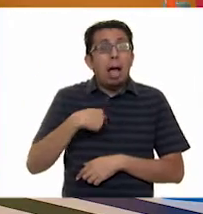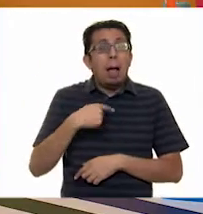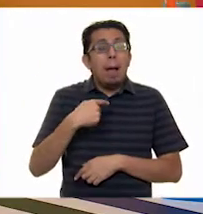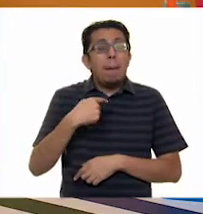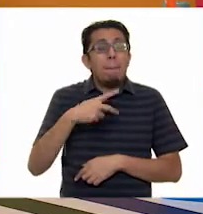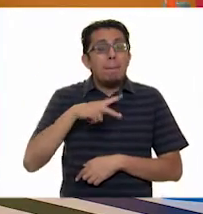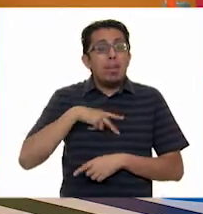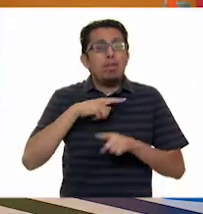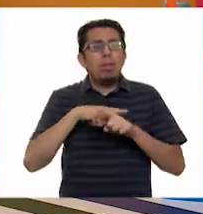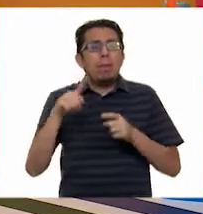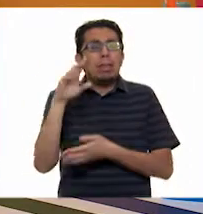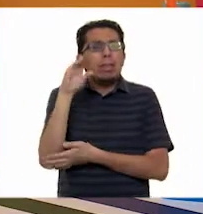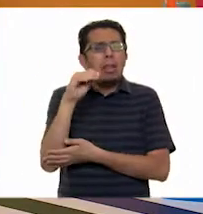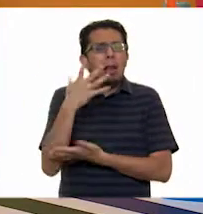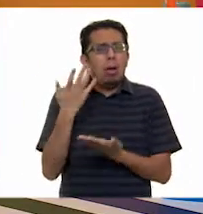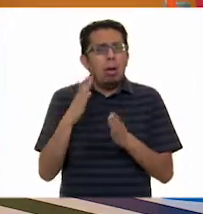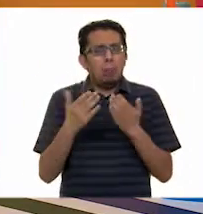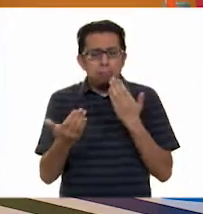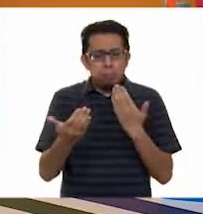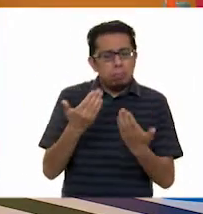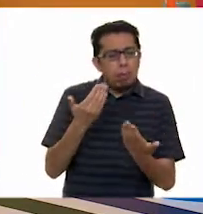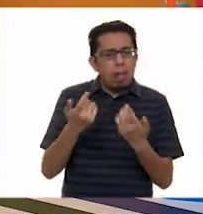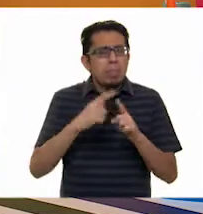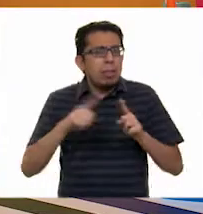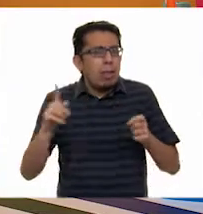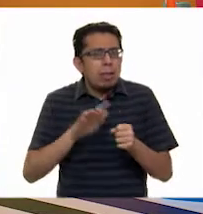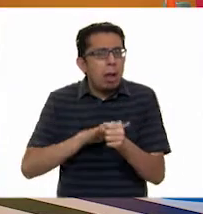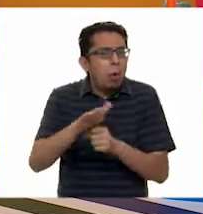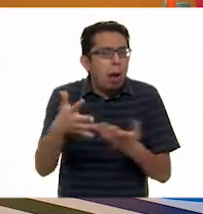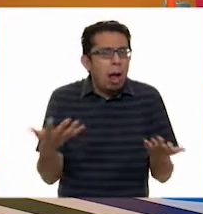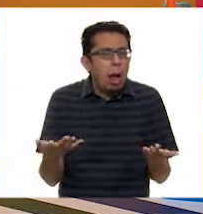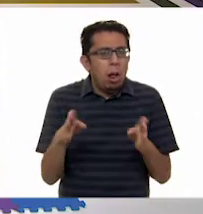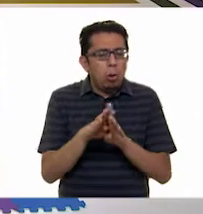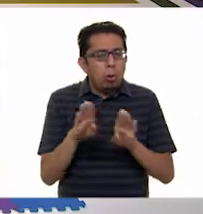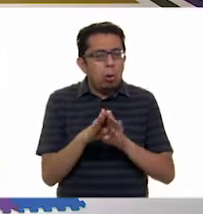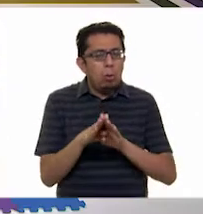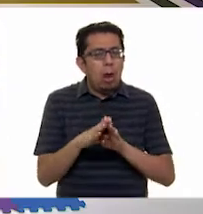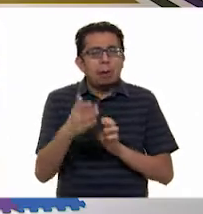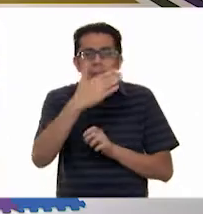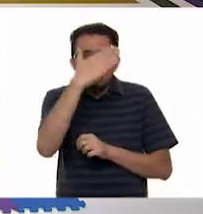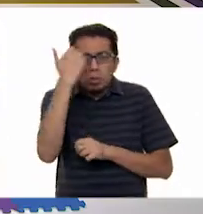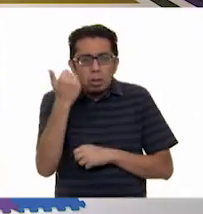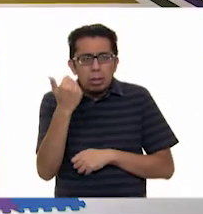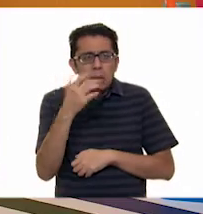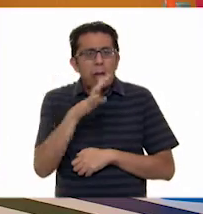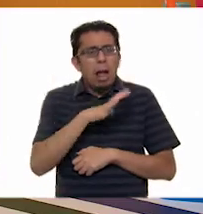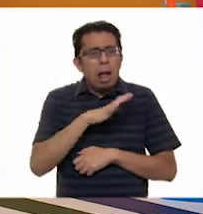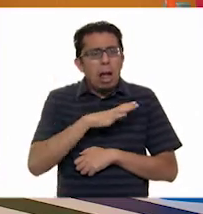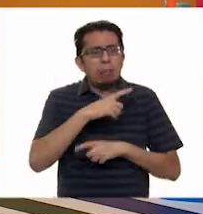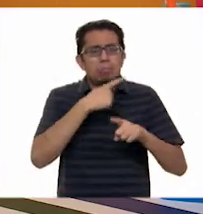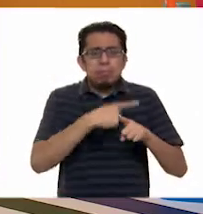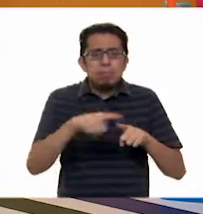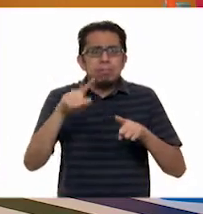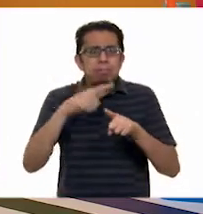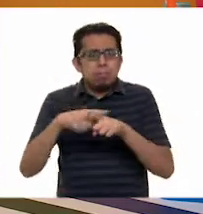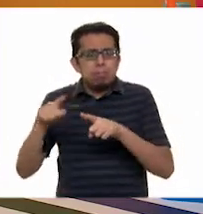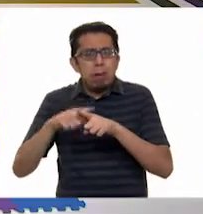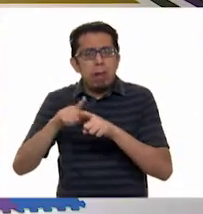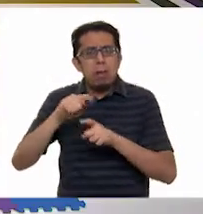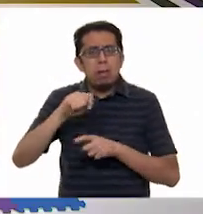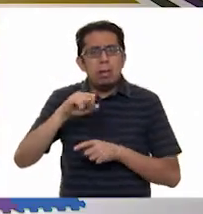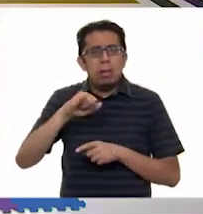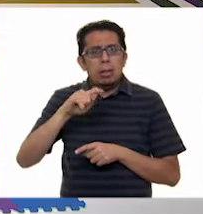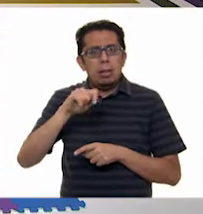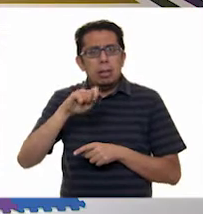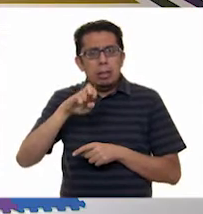títere. ¿Pero cuál es la diferencia entre un títere y una marioneta? ¡Ay, sé! Y hay muchos tipos de títeres. Hay